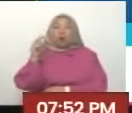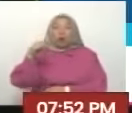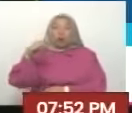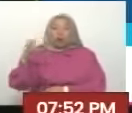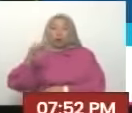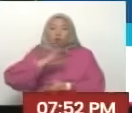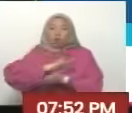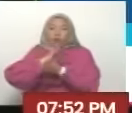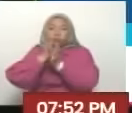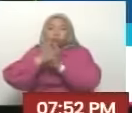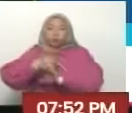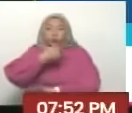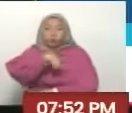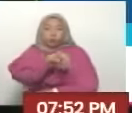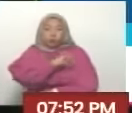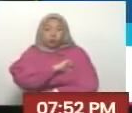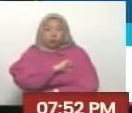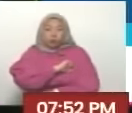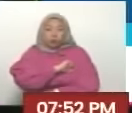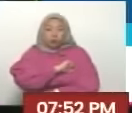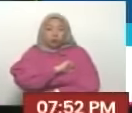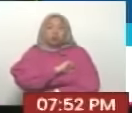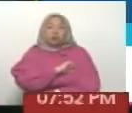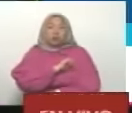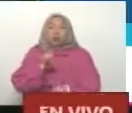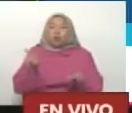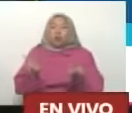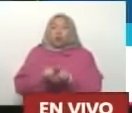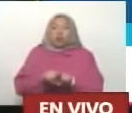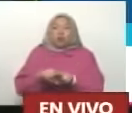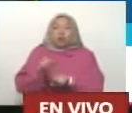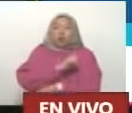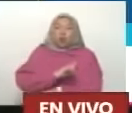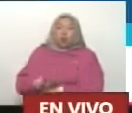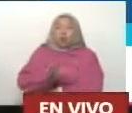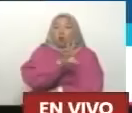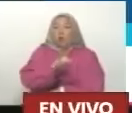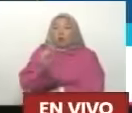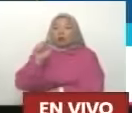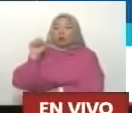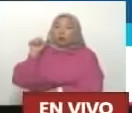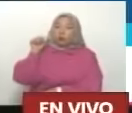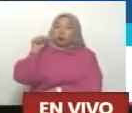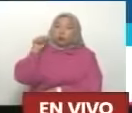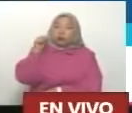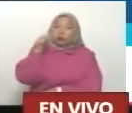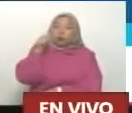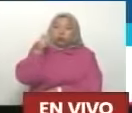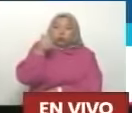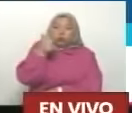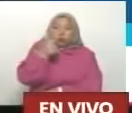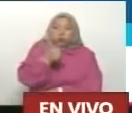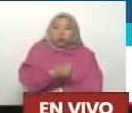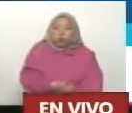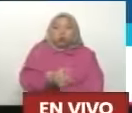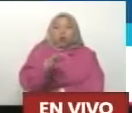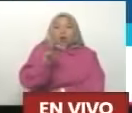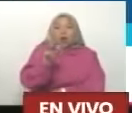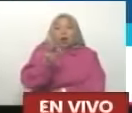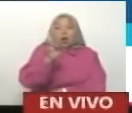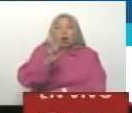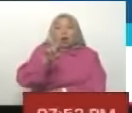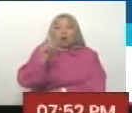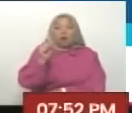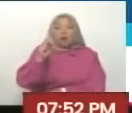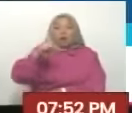Y acabaron Con la república Impusieron una dictadura De más de 40 años De Francisco Franco Todavía hay 300 mil